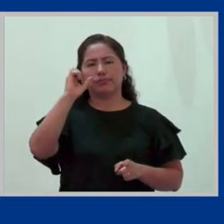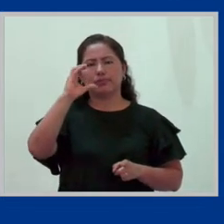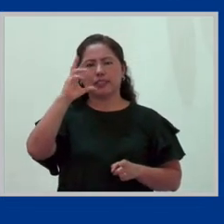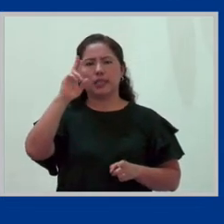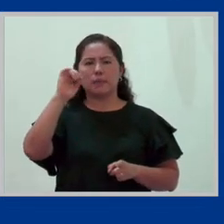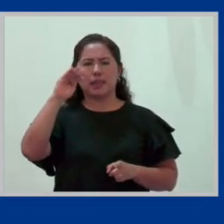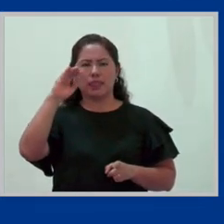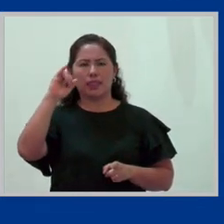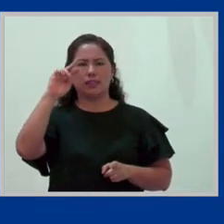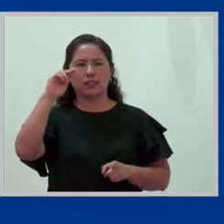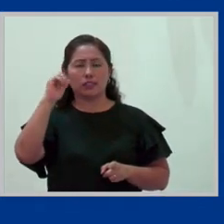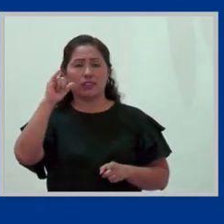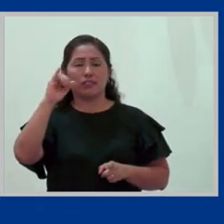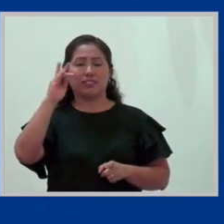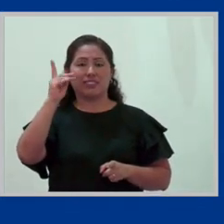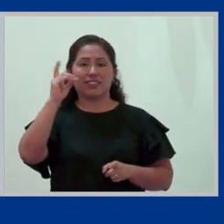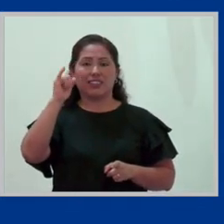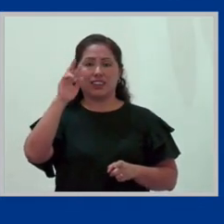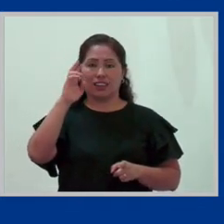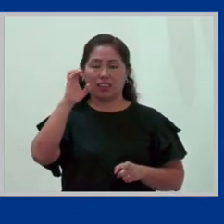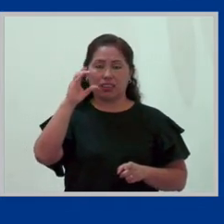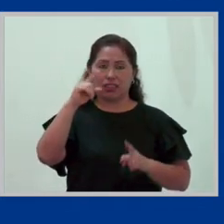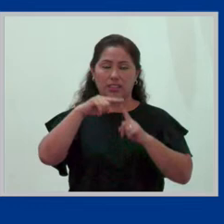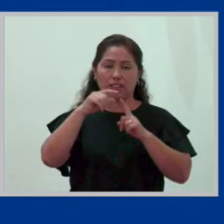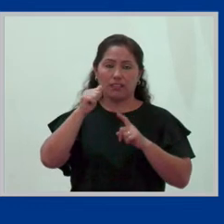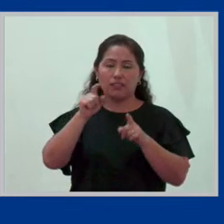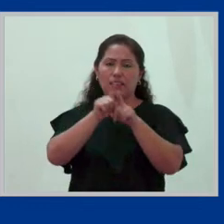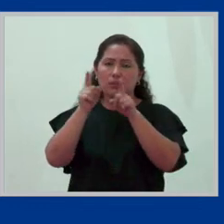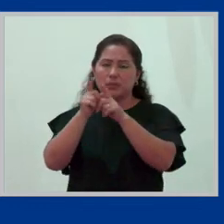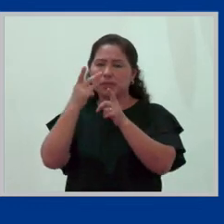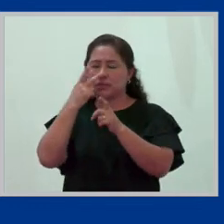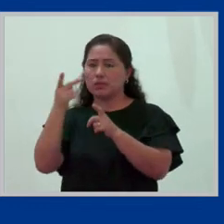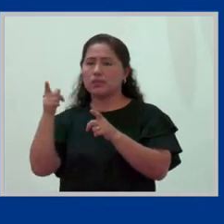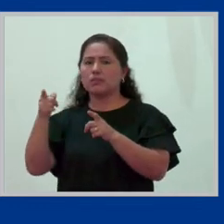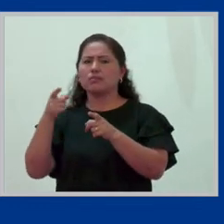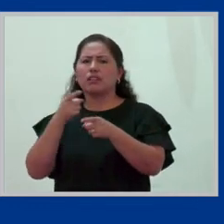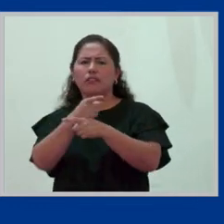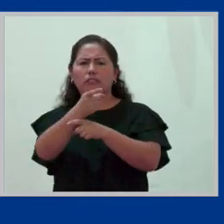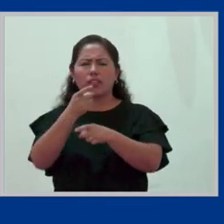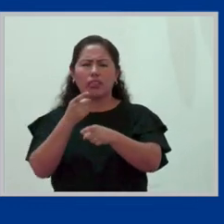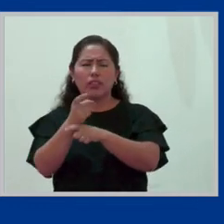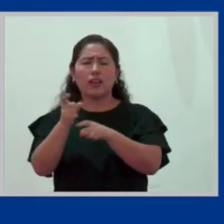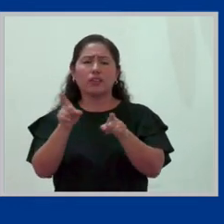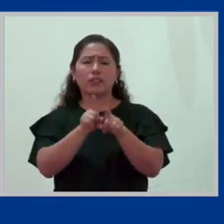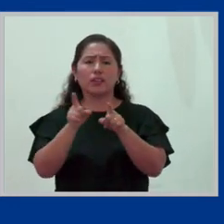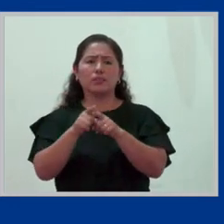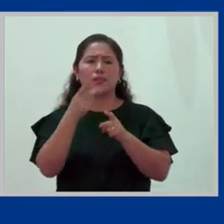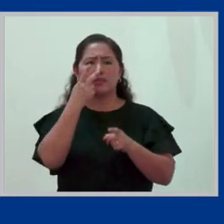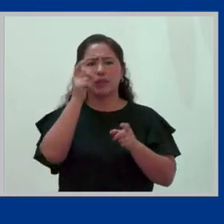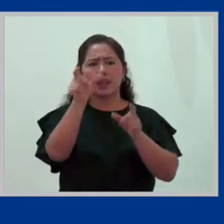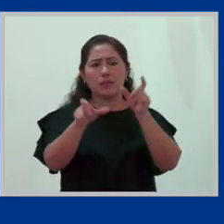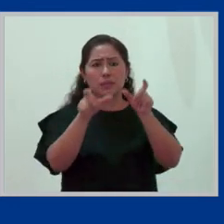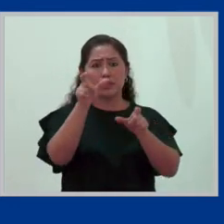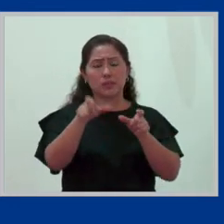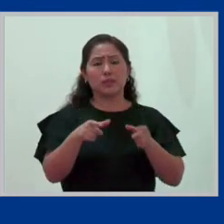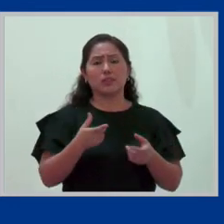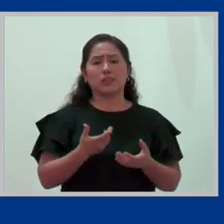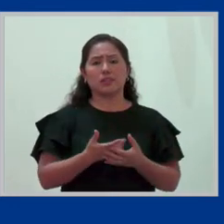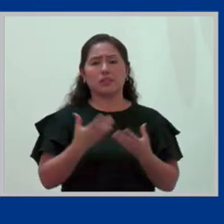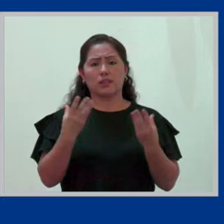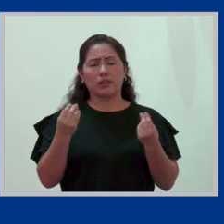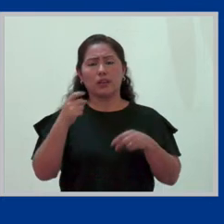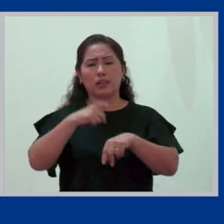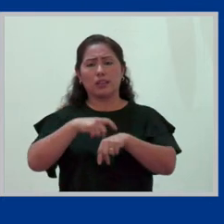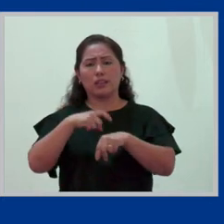dificultades que aparecen como neutrales, pero en realidad estás afectando más a las personas, particularmente